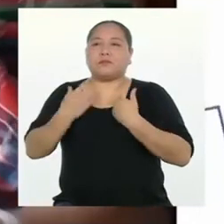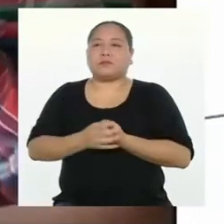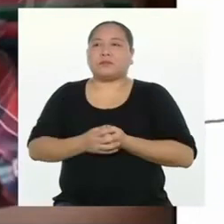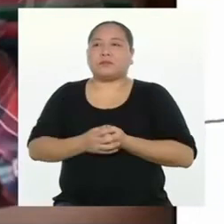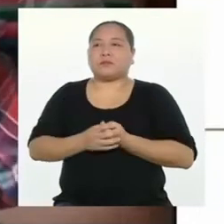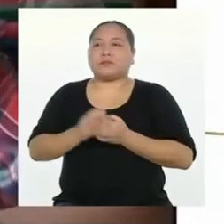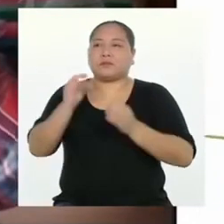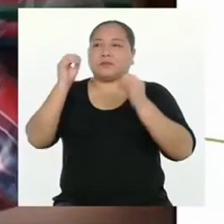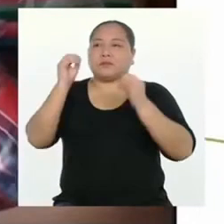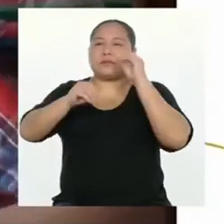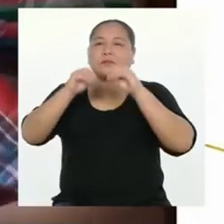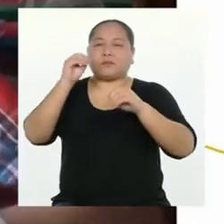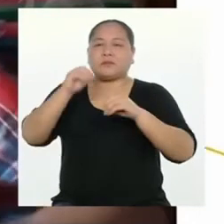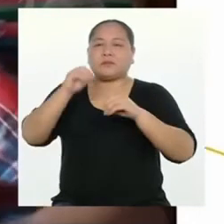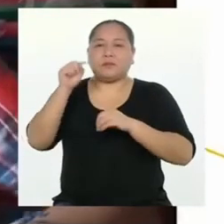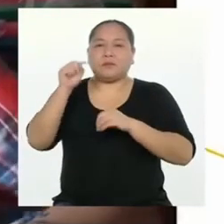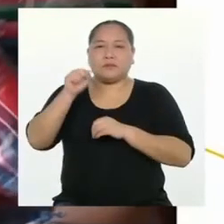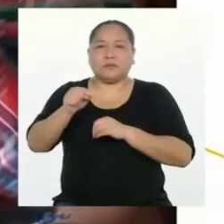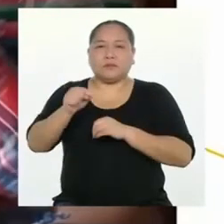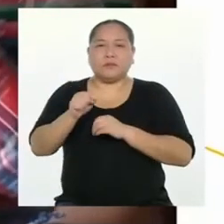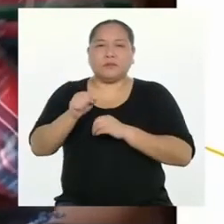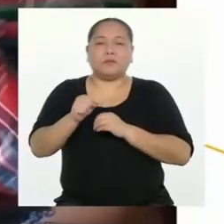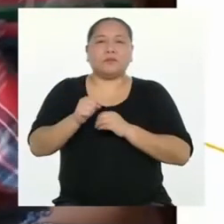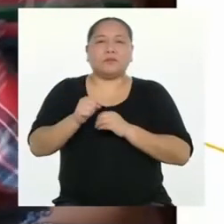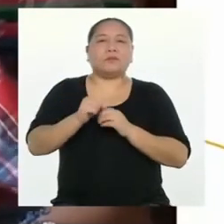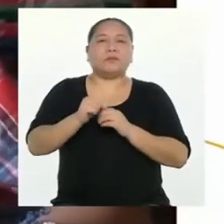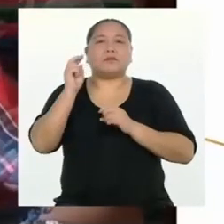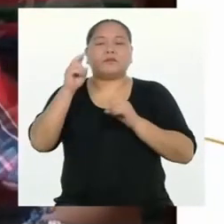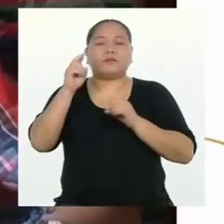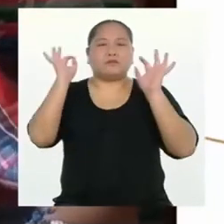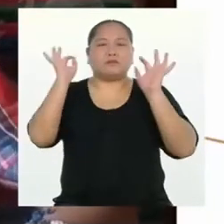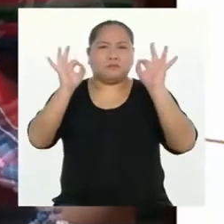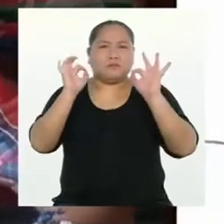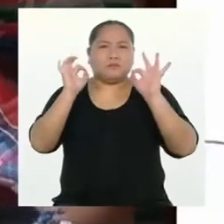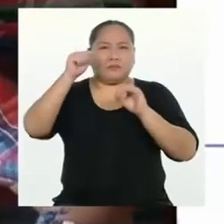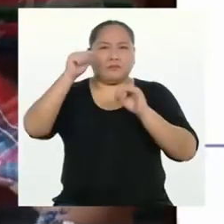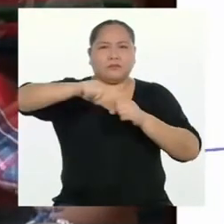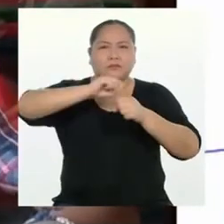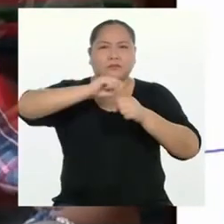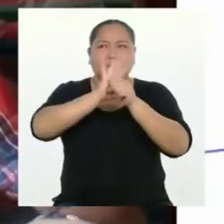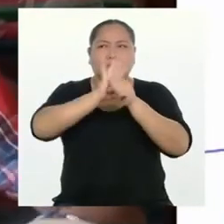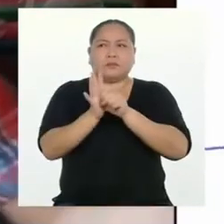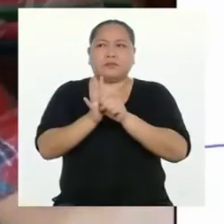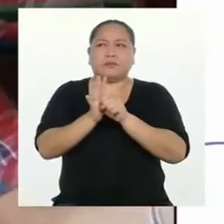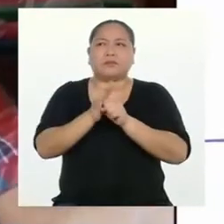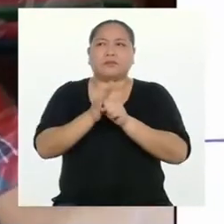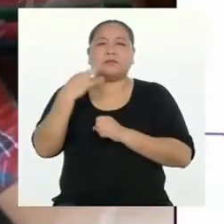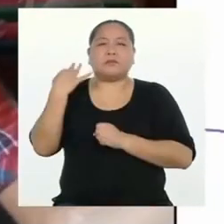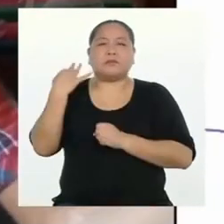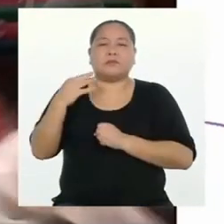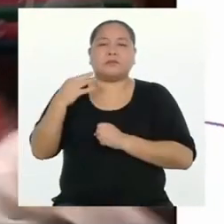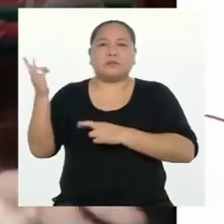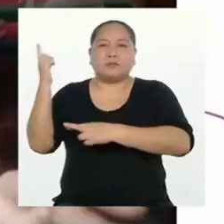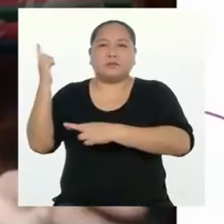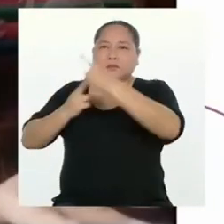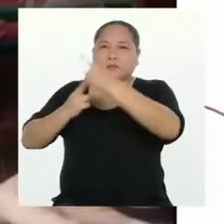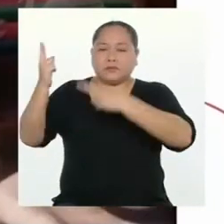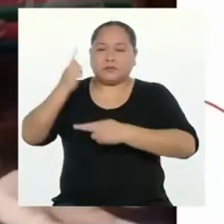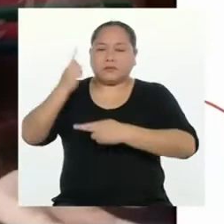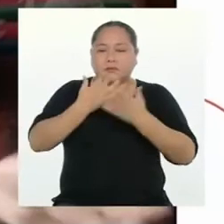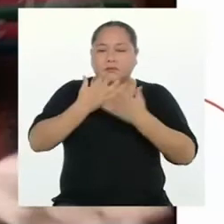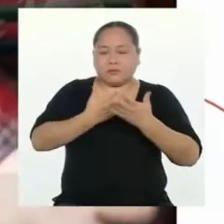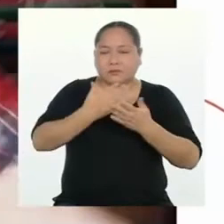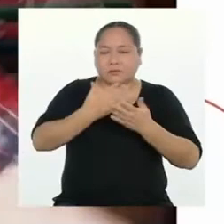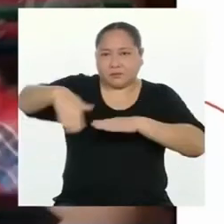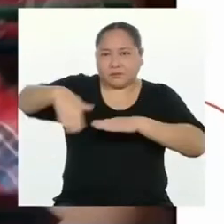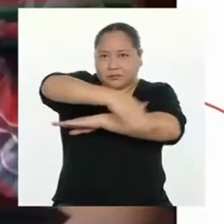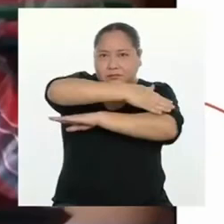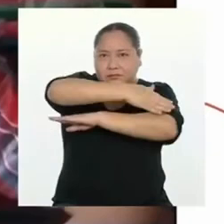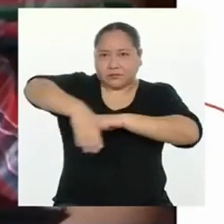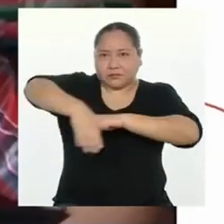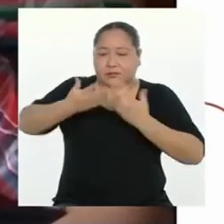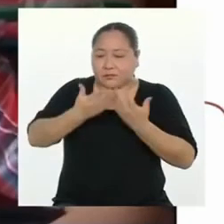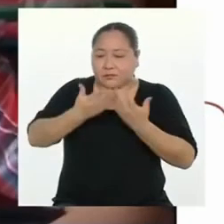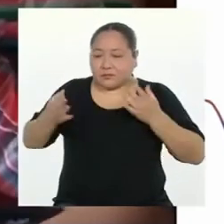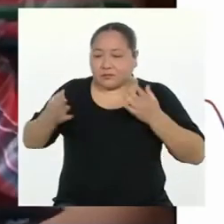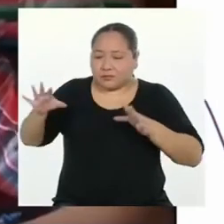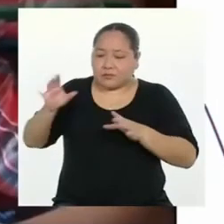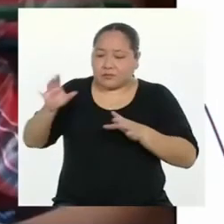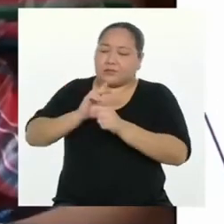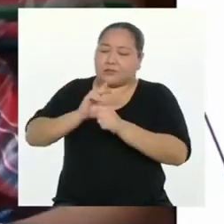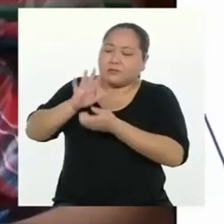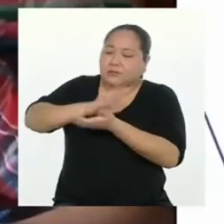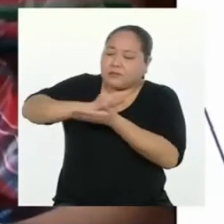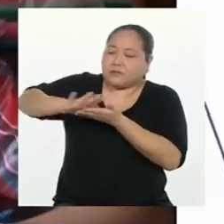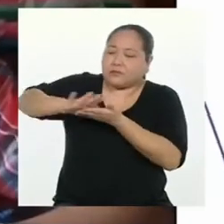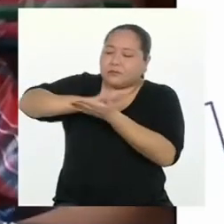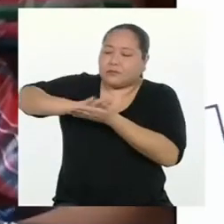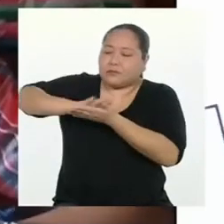que es muy peligroso este COVID, ¿no? Entonces nosotros siempre que vuelven de la calle con productos, los desinfectamos